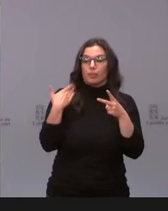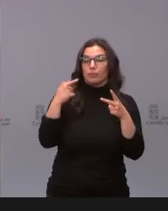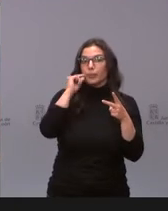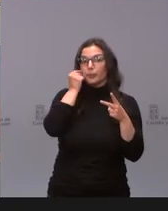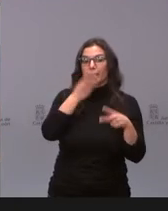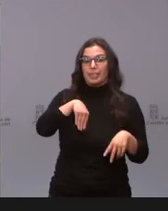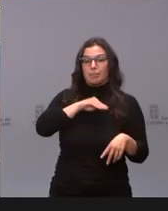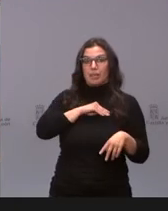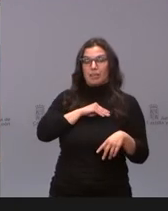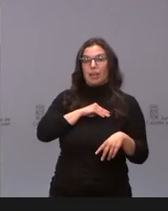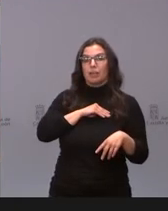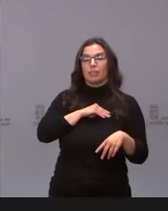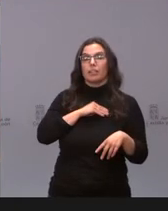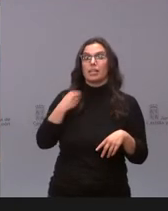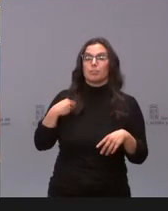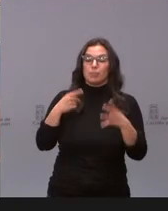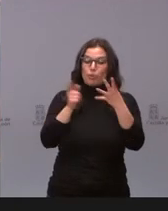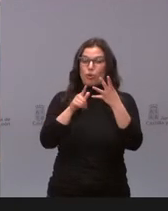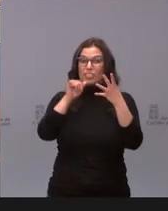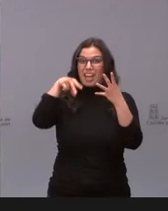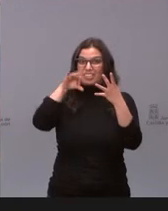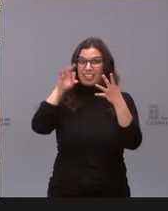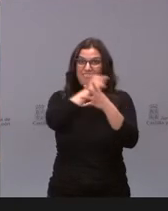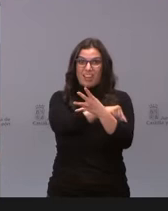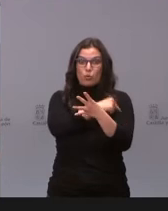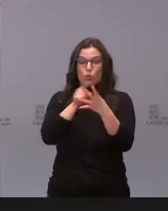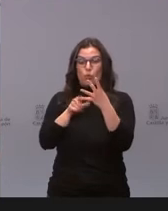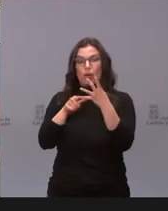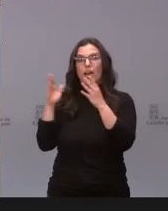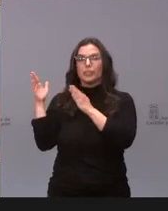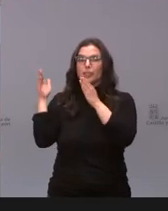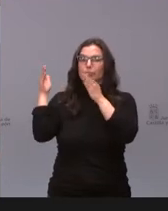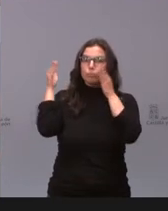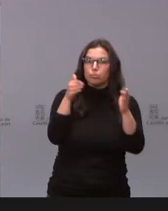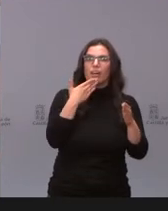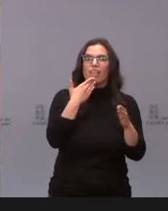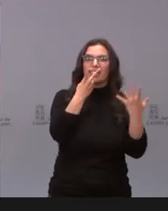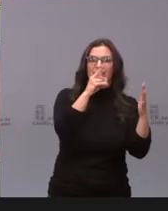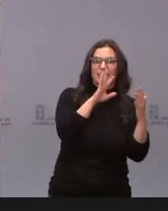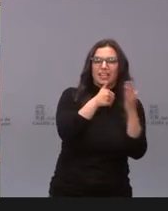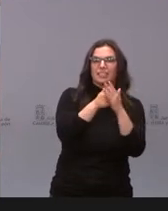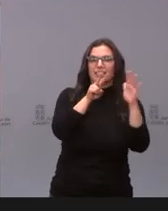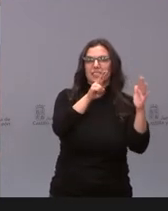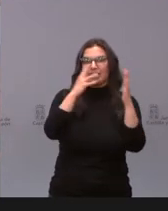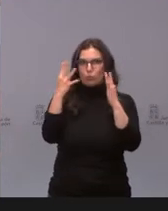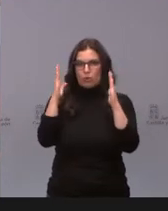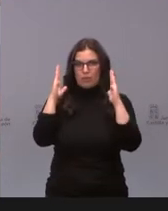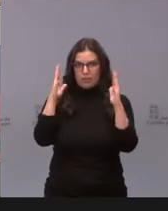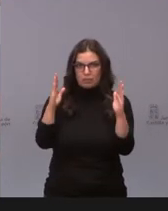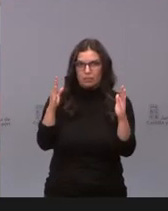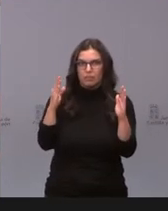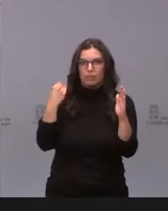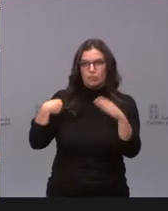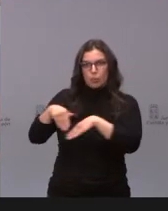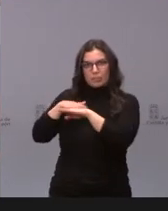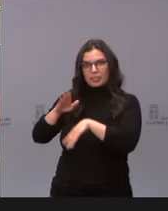destinará las primeras vacunas monodosis de Janssen a la población de entre 70 y 79 años, según ha anunciado la ministra. ¿Tiene conocimiento de